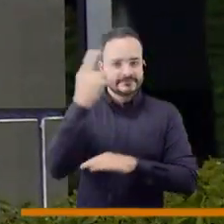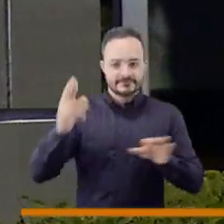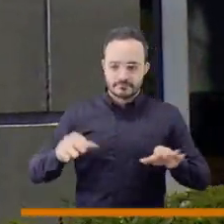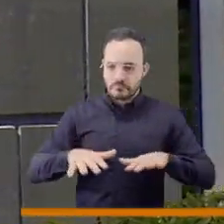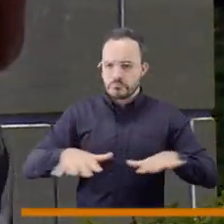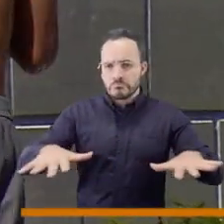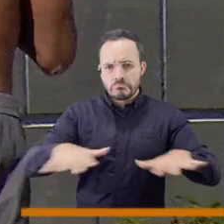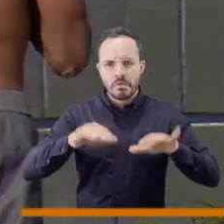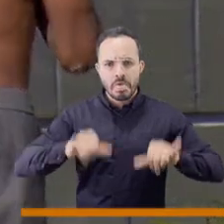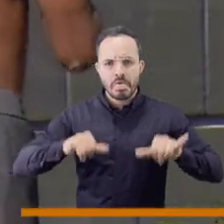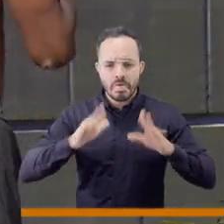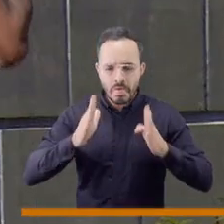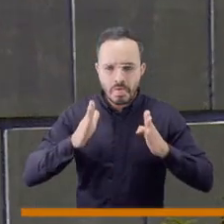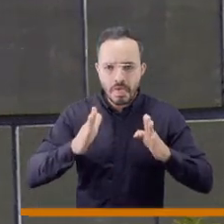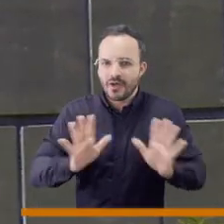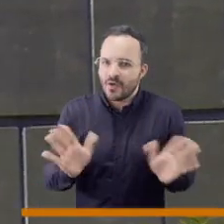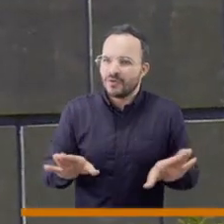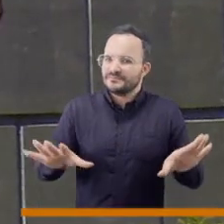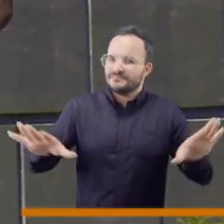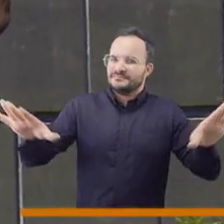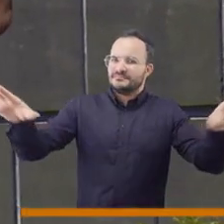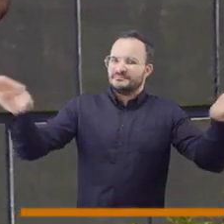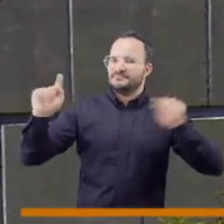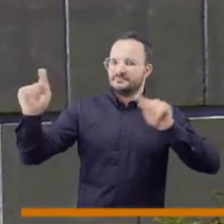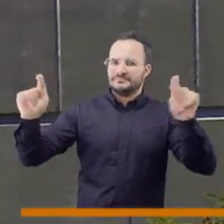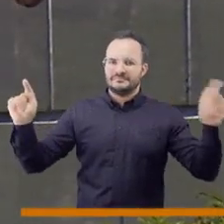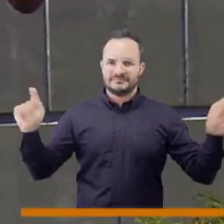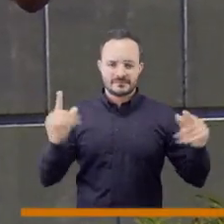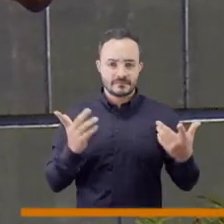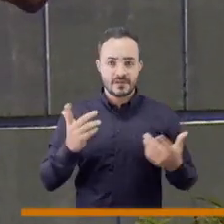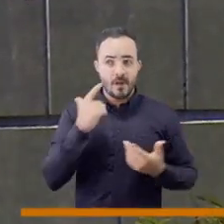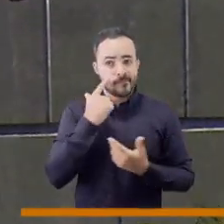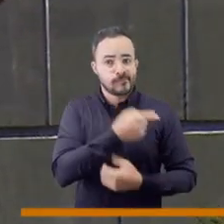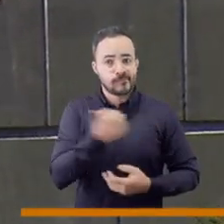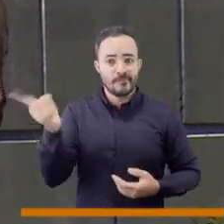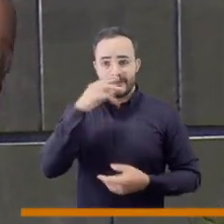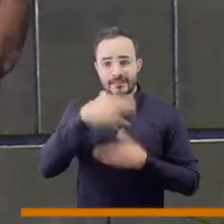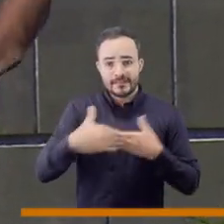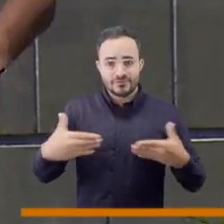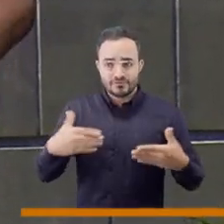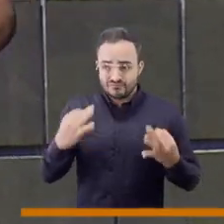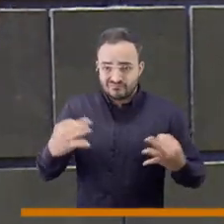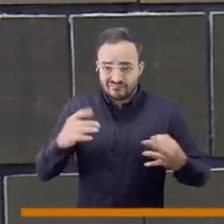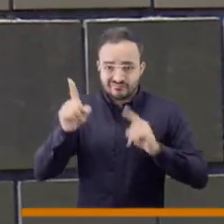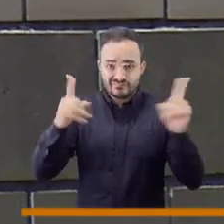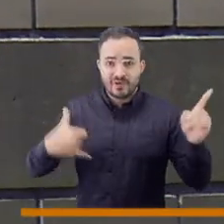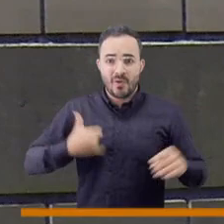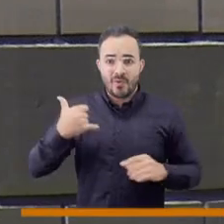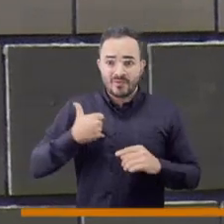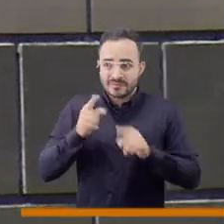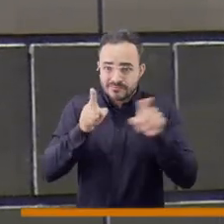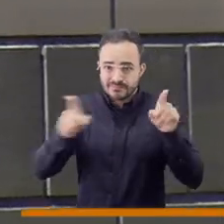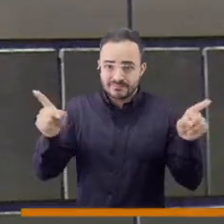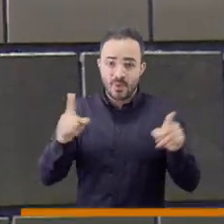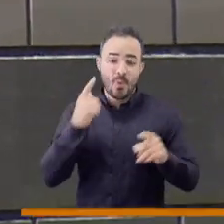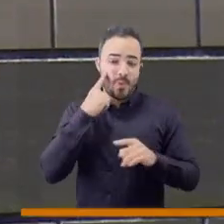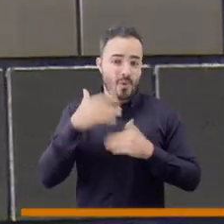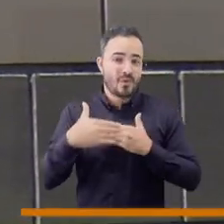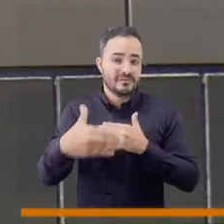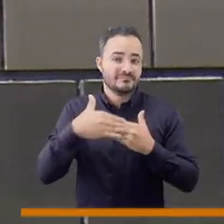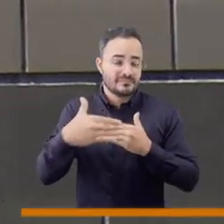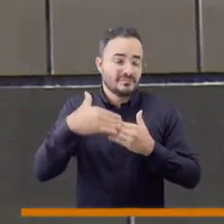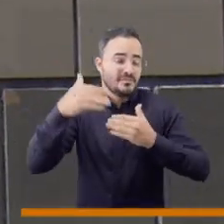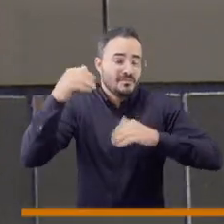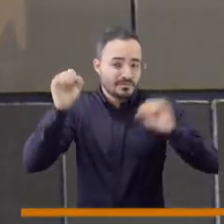Yo, por ejemplo, creo que hay que volver a la periferia, hay que volver a identificar un montón de niños, porque ya son niños,